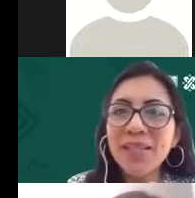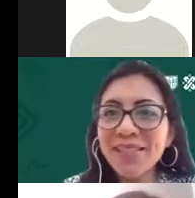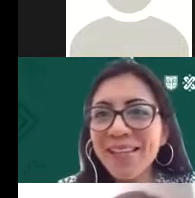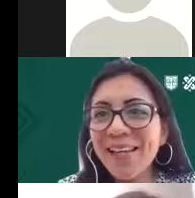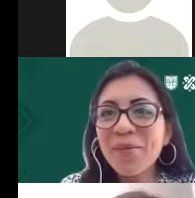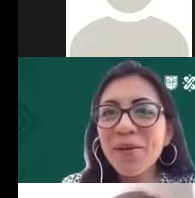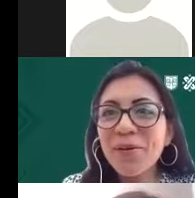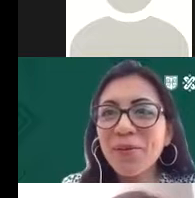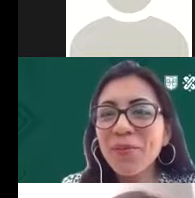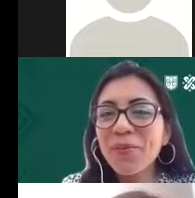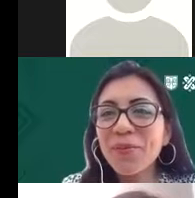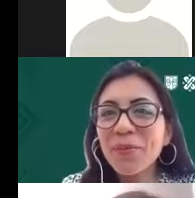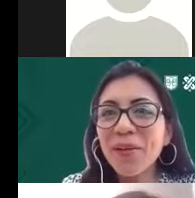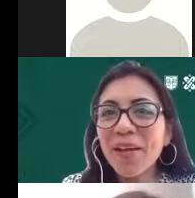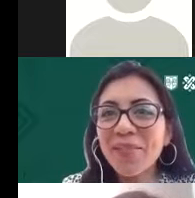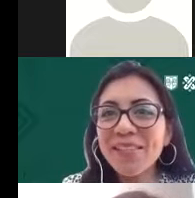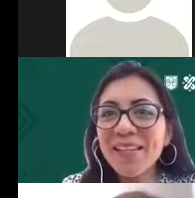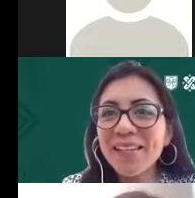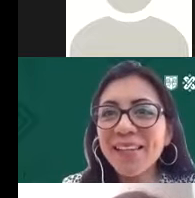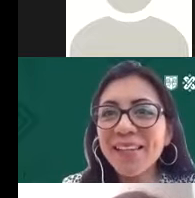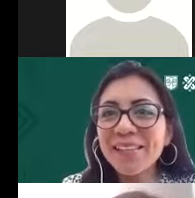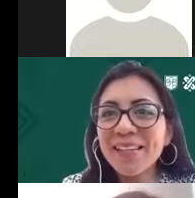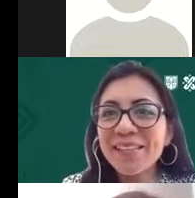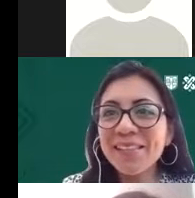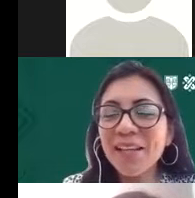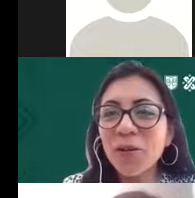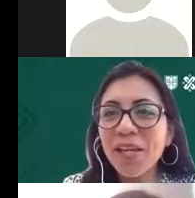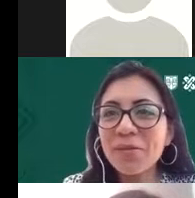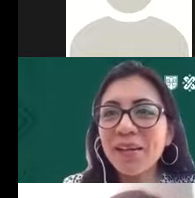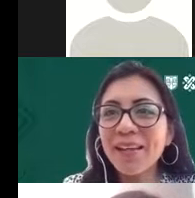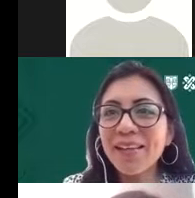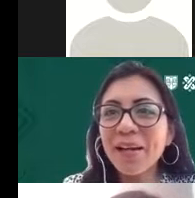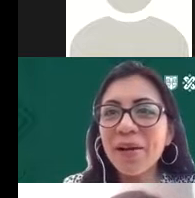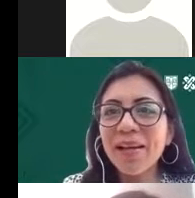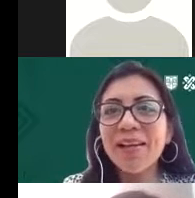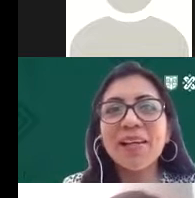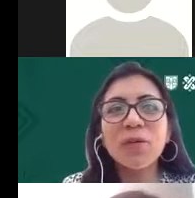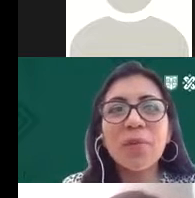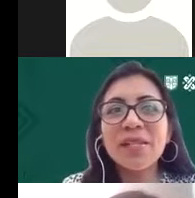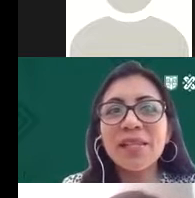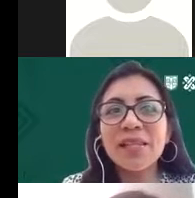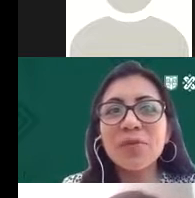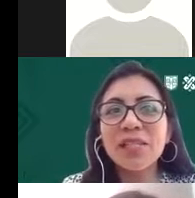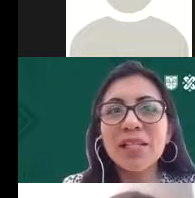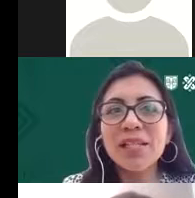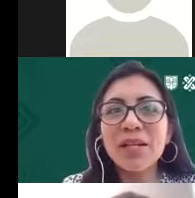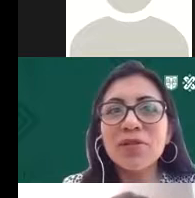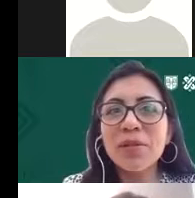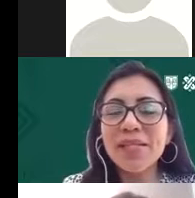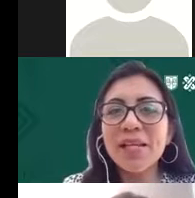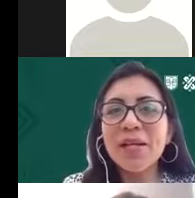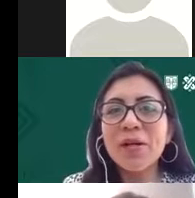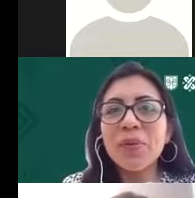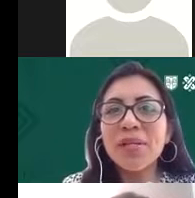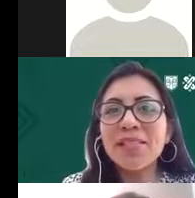¿Cómo estás? Gracias. Veo a través de estas tecnologías, ¿verdad? La cámara, tu cámara entendida. Muchas gracias. A los